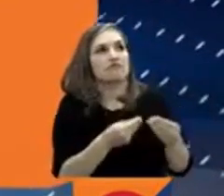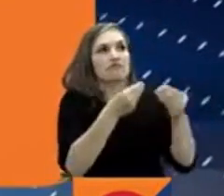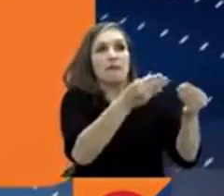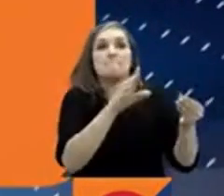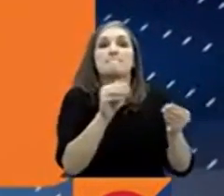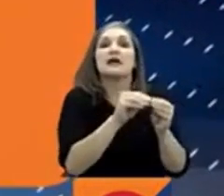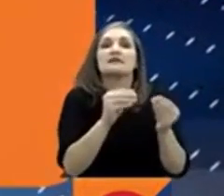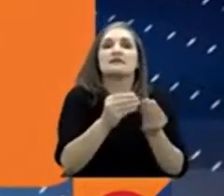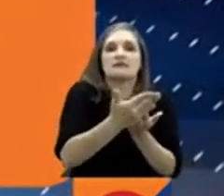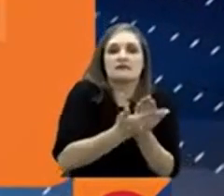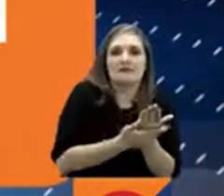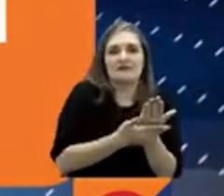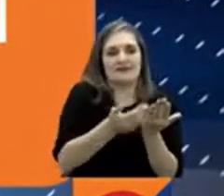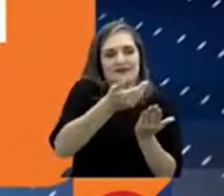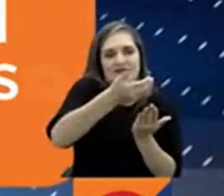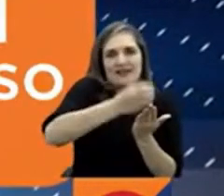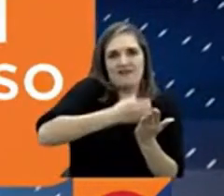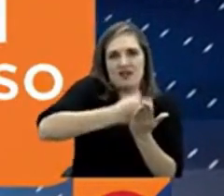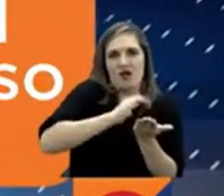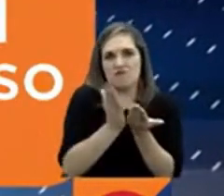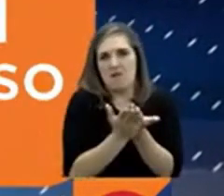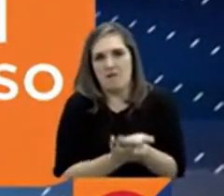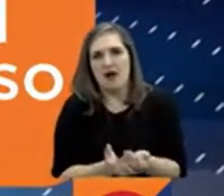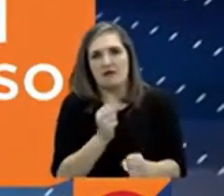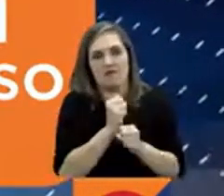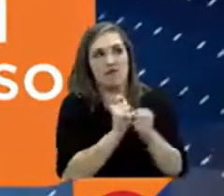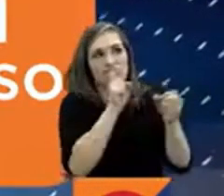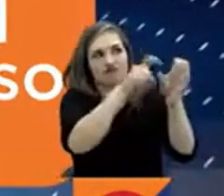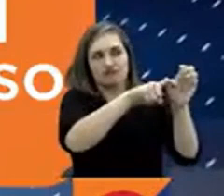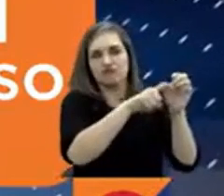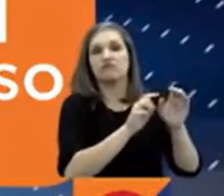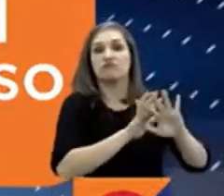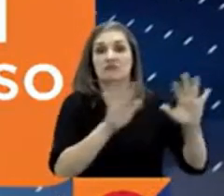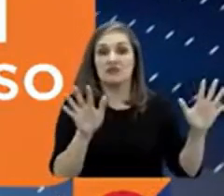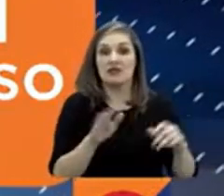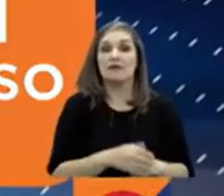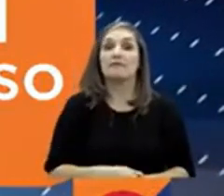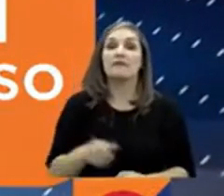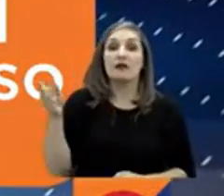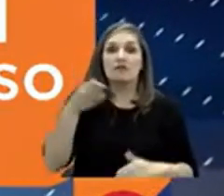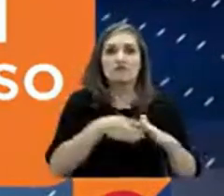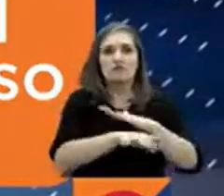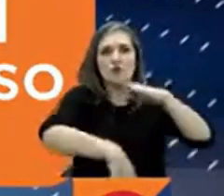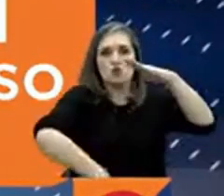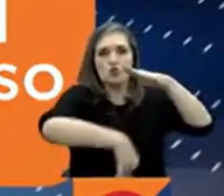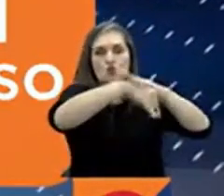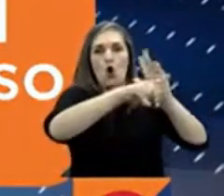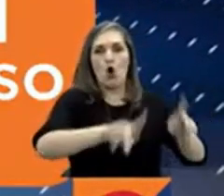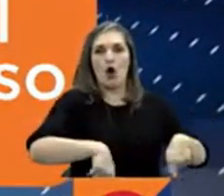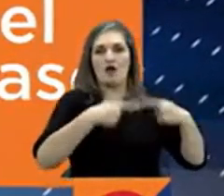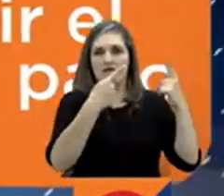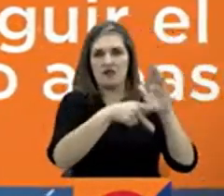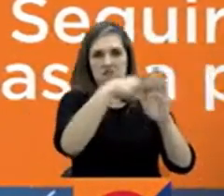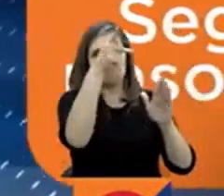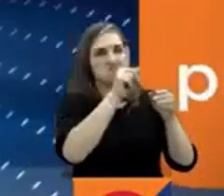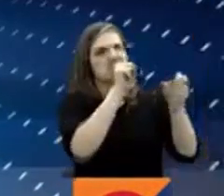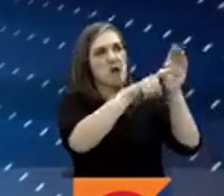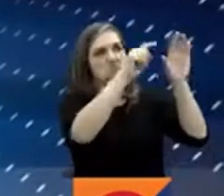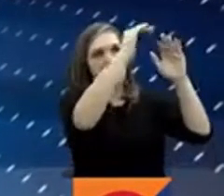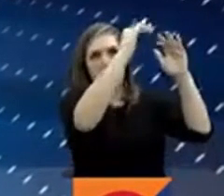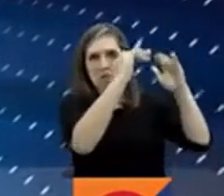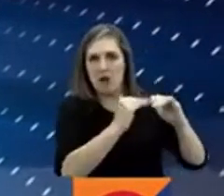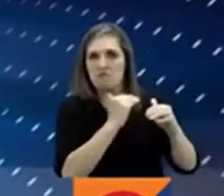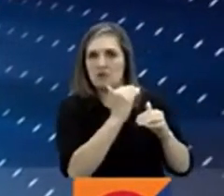entre otras. Atentos porque tendrán que dar clic en Ingresa a la Plataforma, Subir su hoja de vida y seguir el